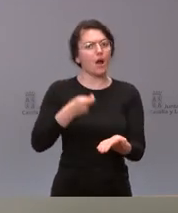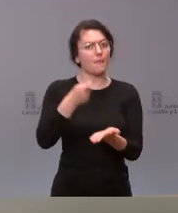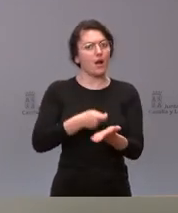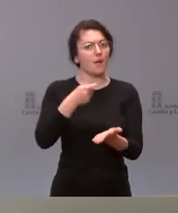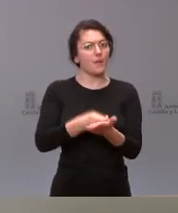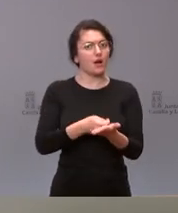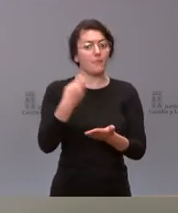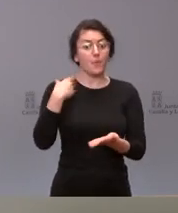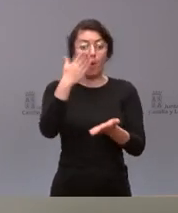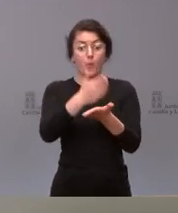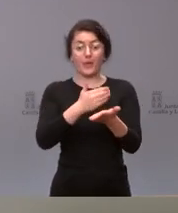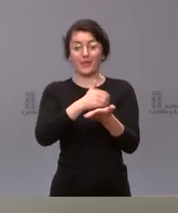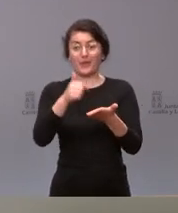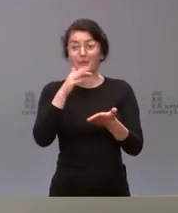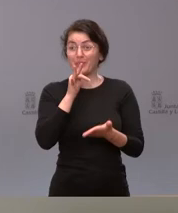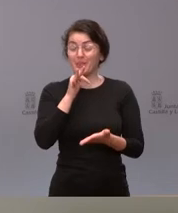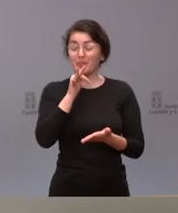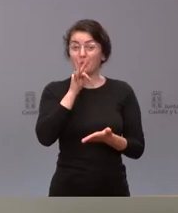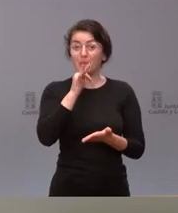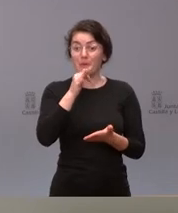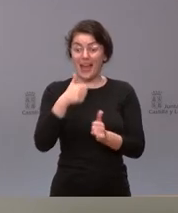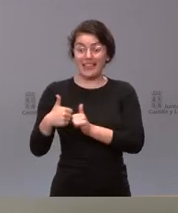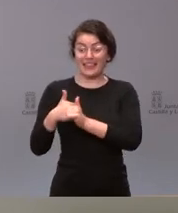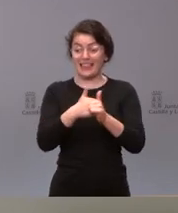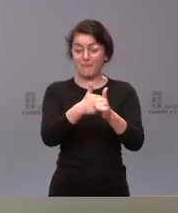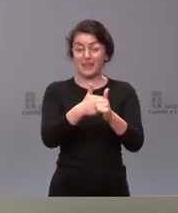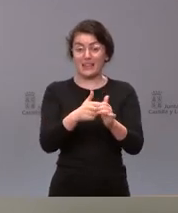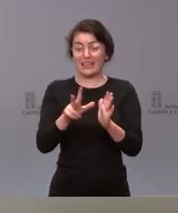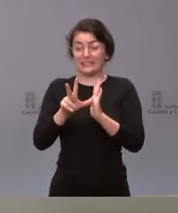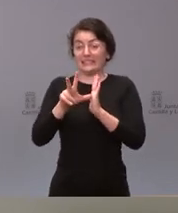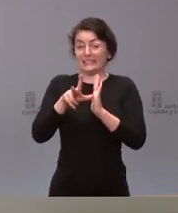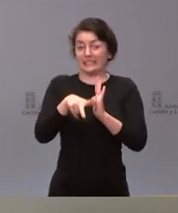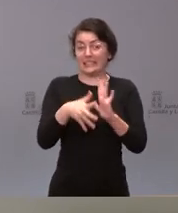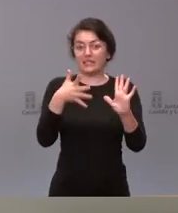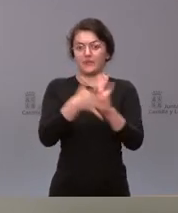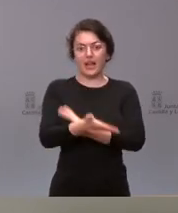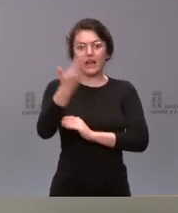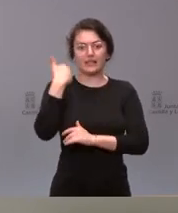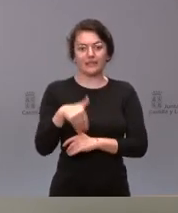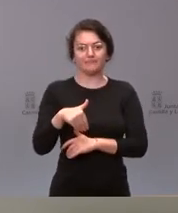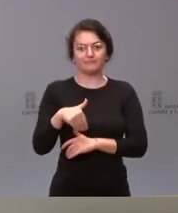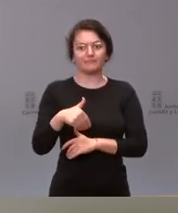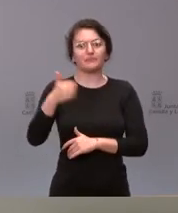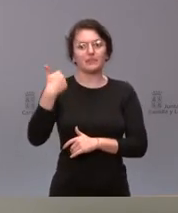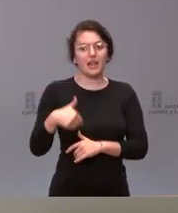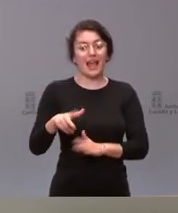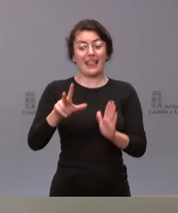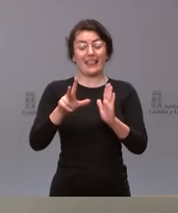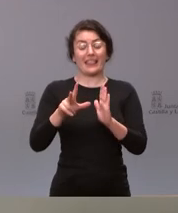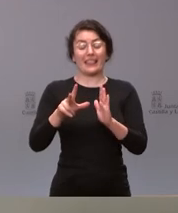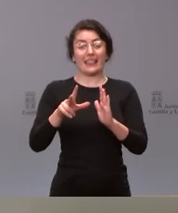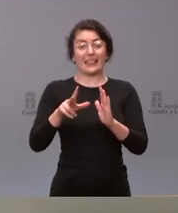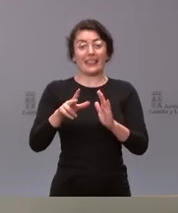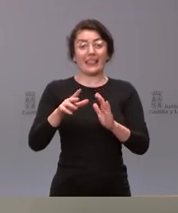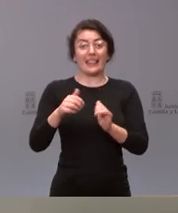que más retraso tienen en el reconocimiento de la dependencia cuando reconocen esta dependencia como tiene en alguna parte algún